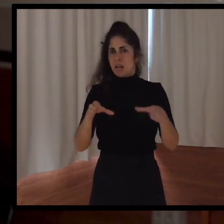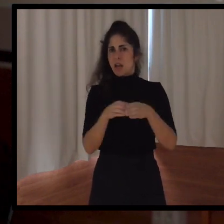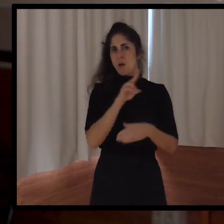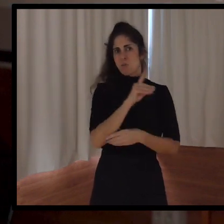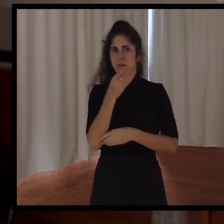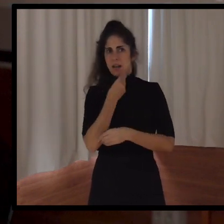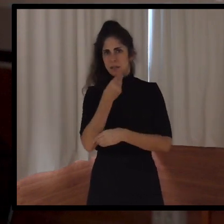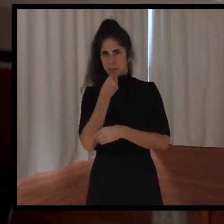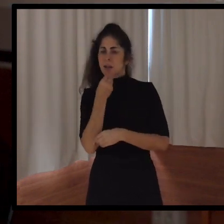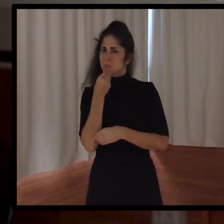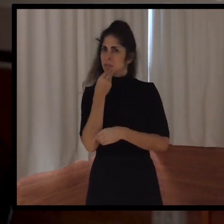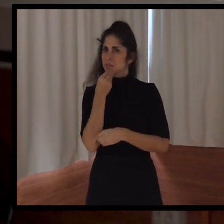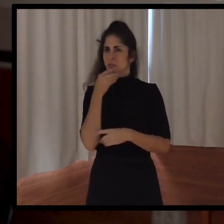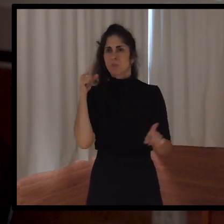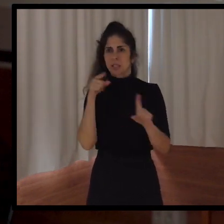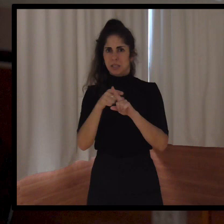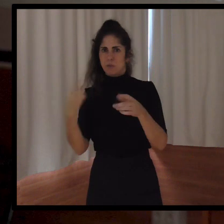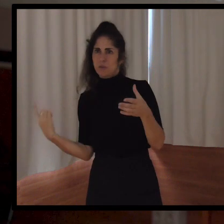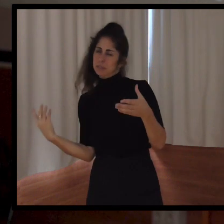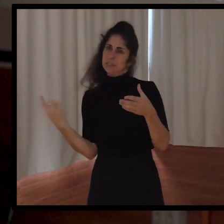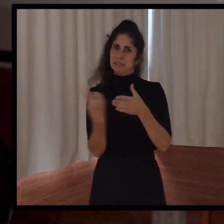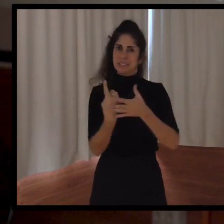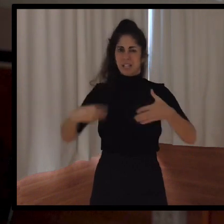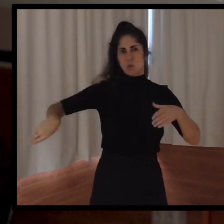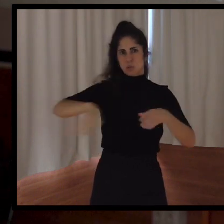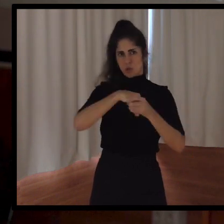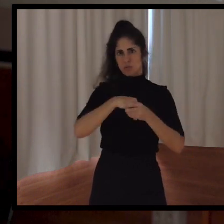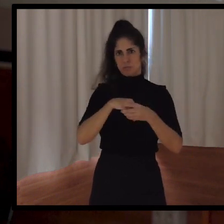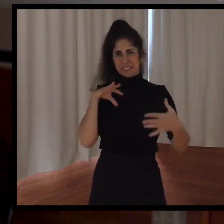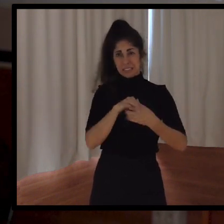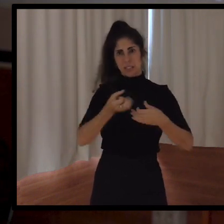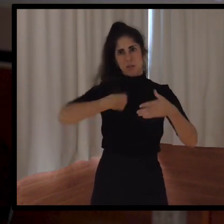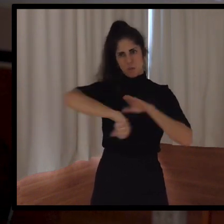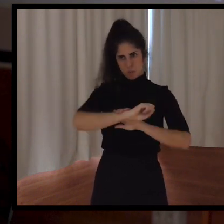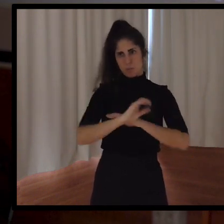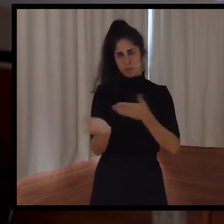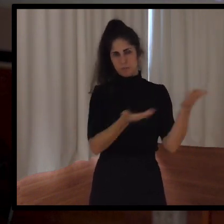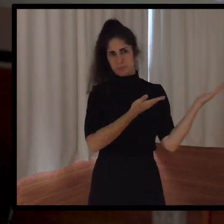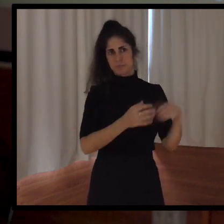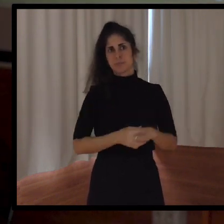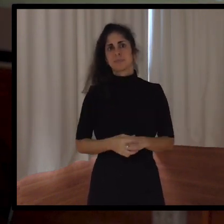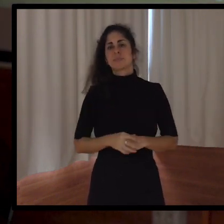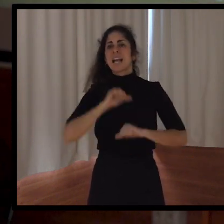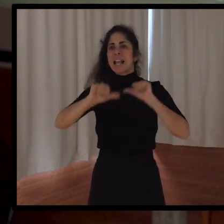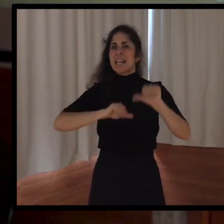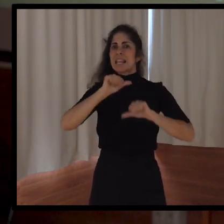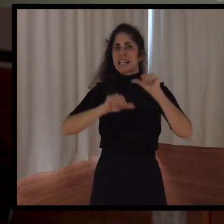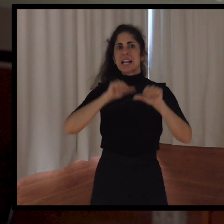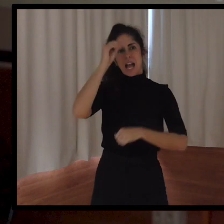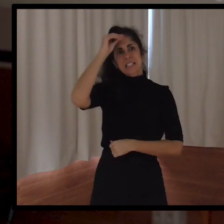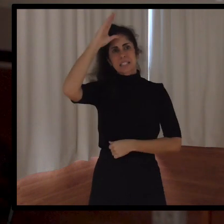en lo que supone la Liga Genuine donde participamos, donde